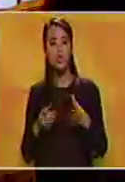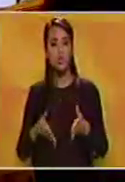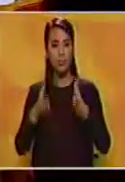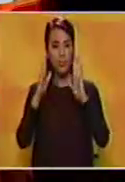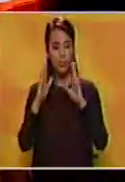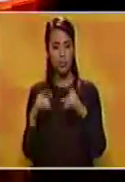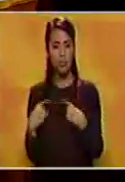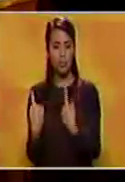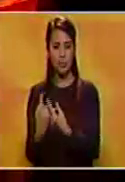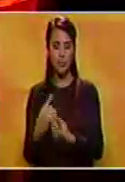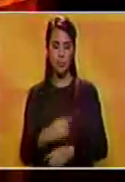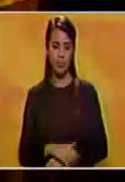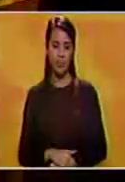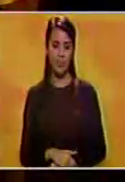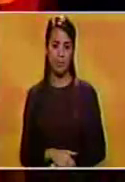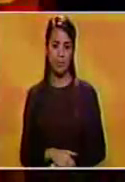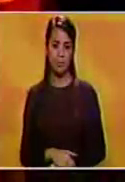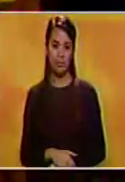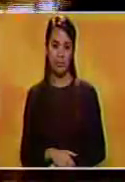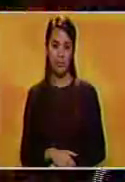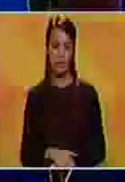Tolima y Cundinamarca.